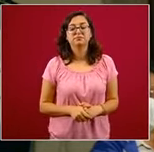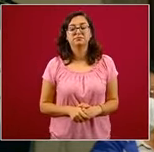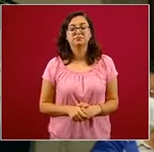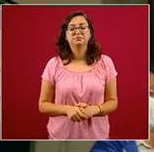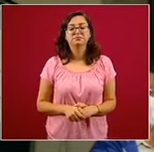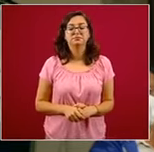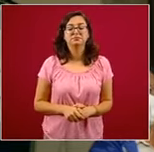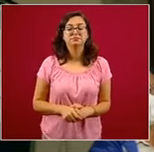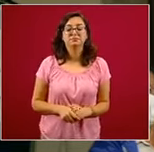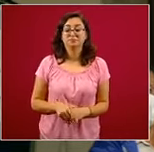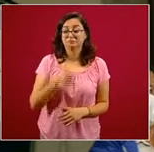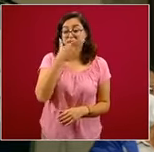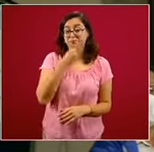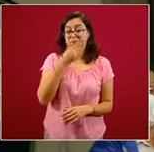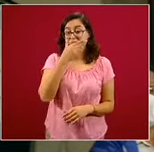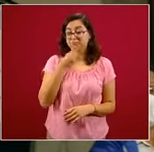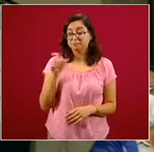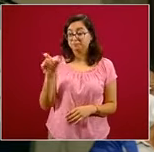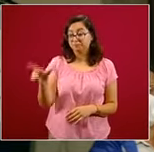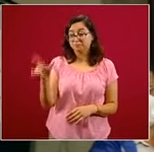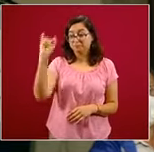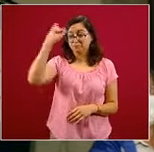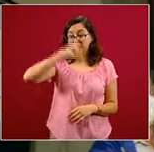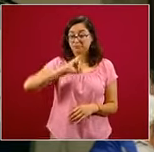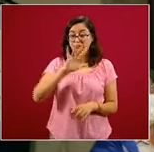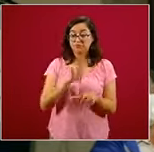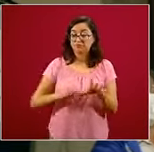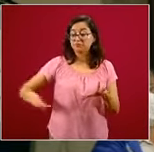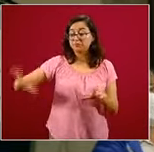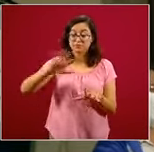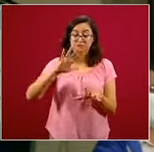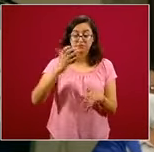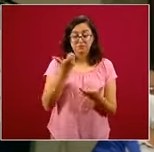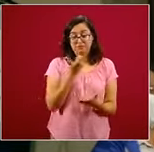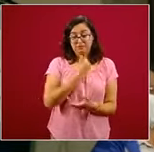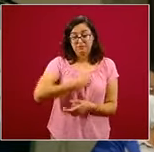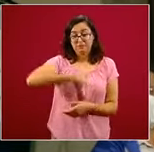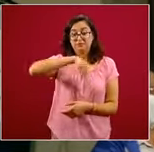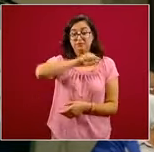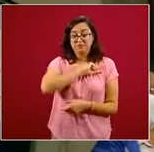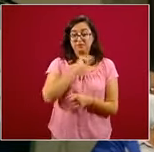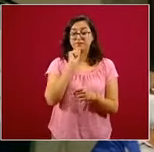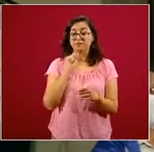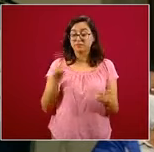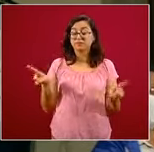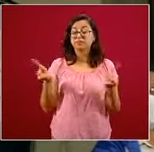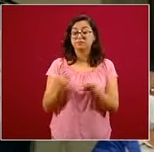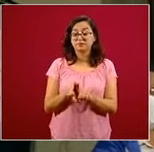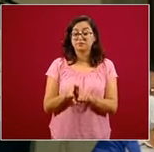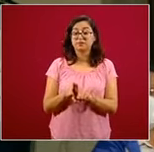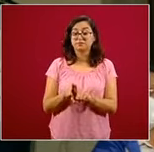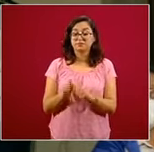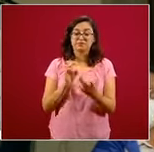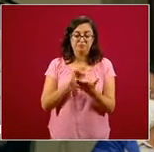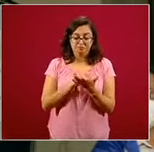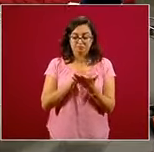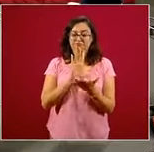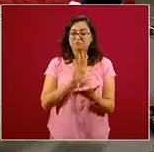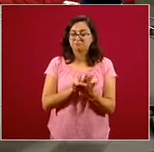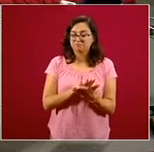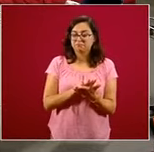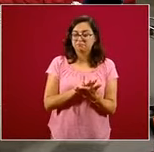Este jefe sanitario o de la jurisdicción sanitaria también logramos documentar